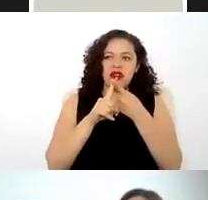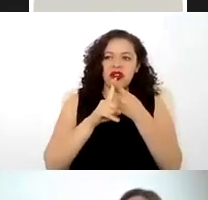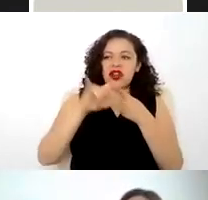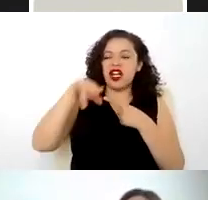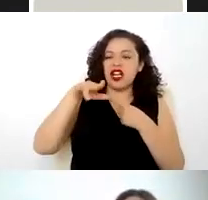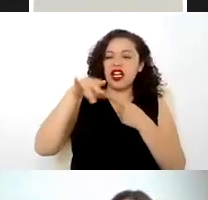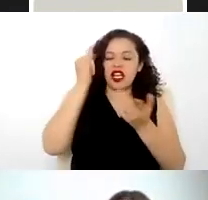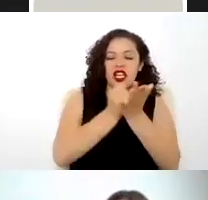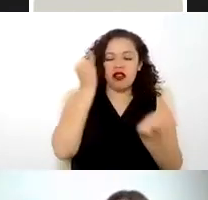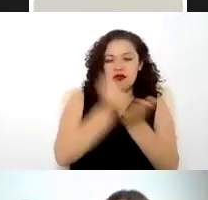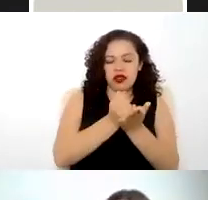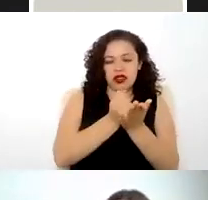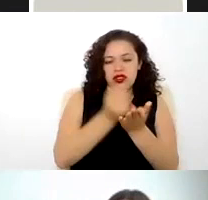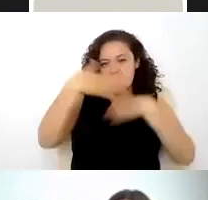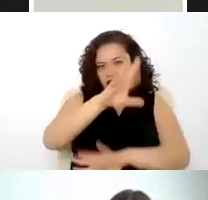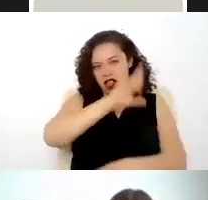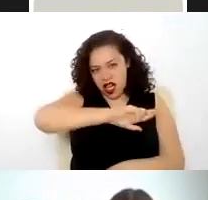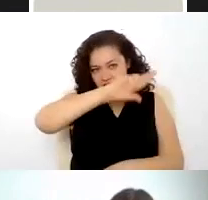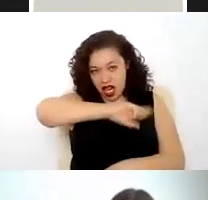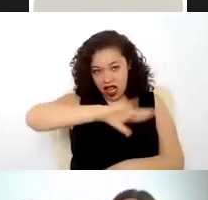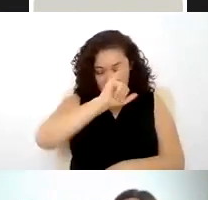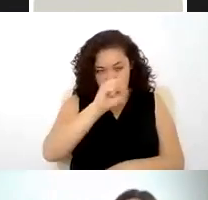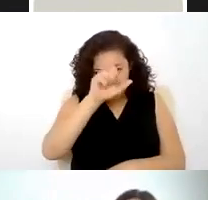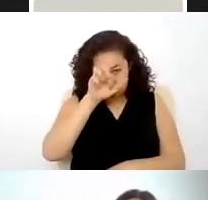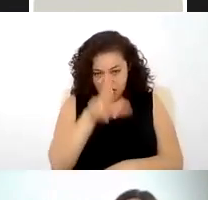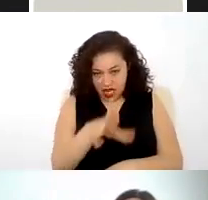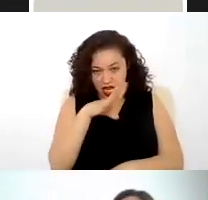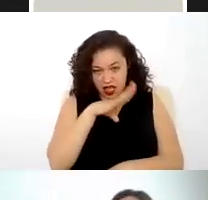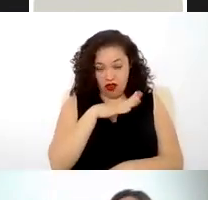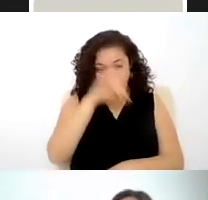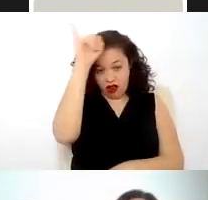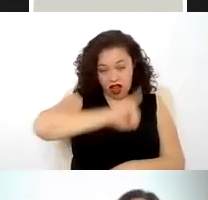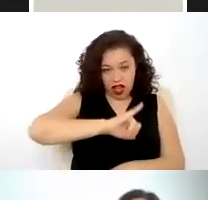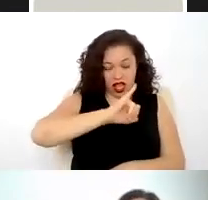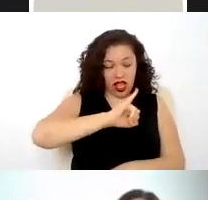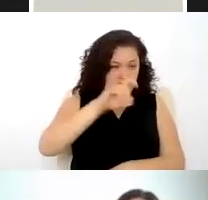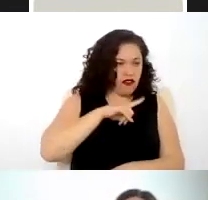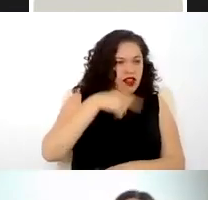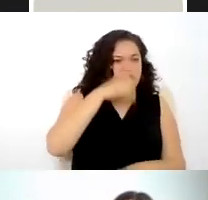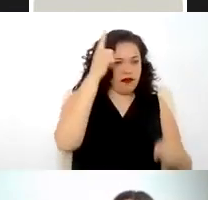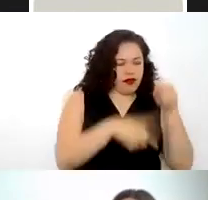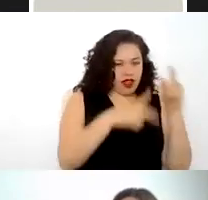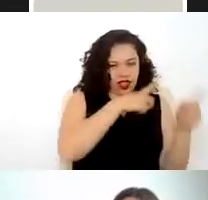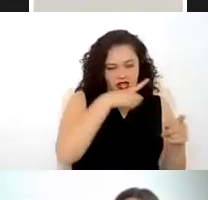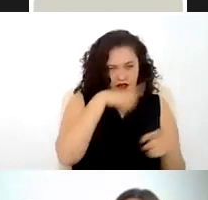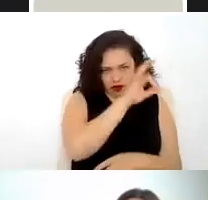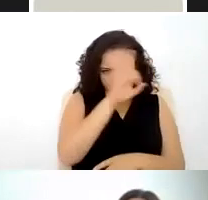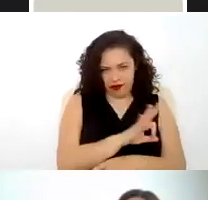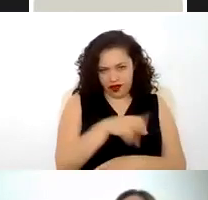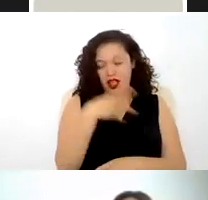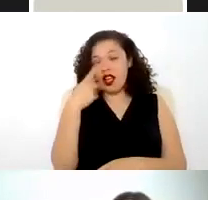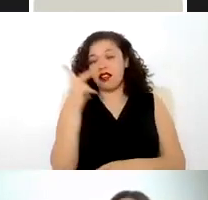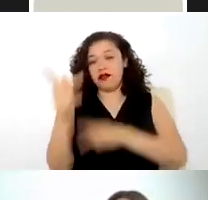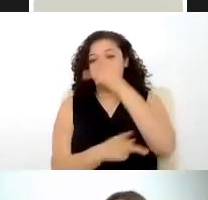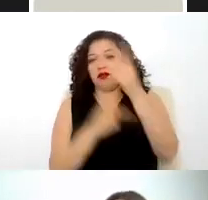como el impuesto sobre la renta el ISR y en la prestación de servicios profesionales el